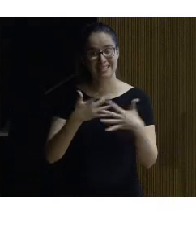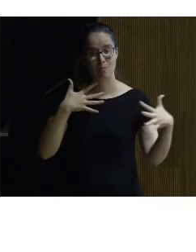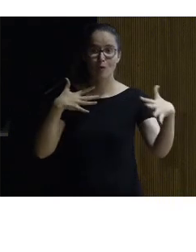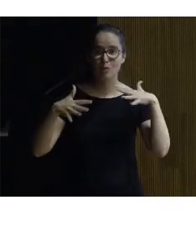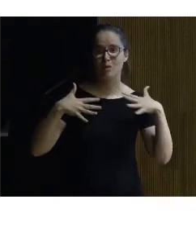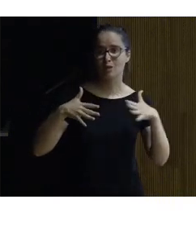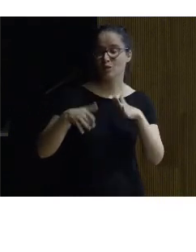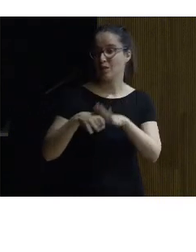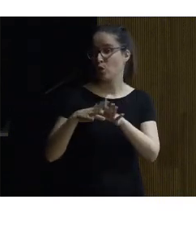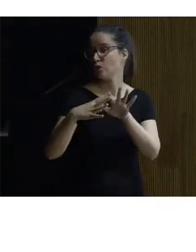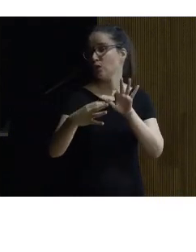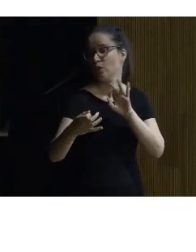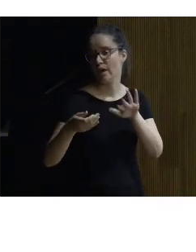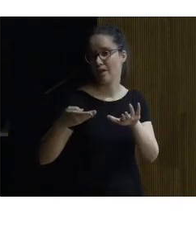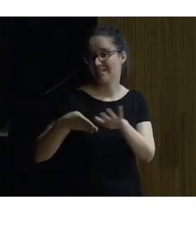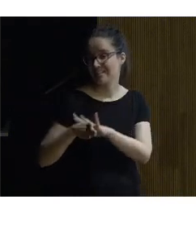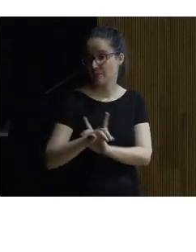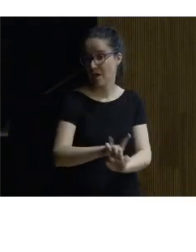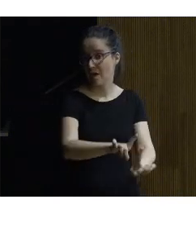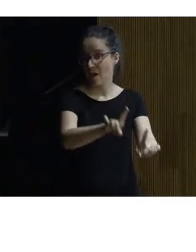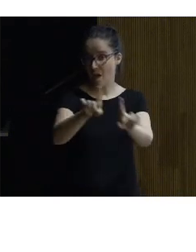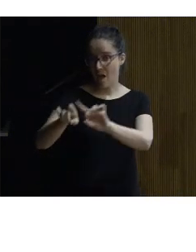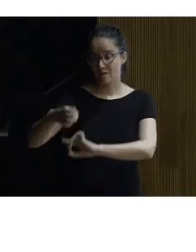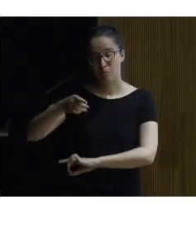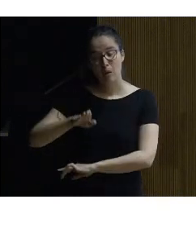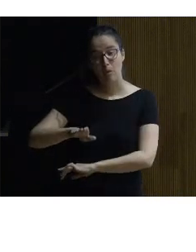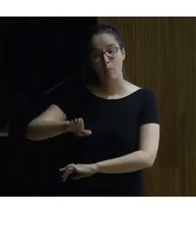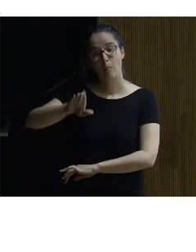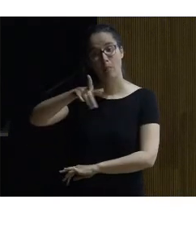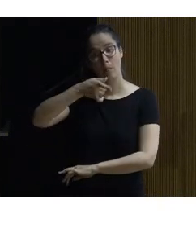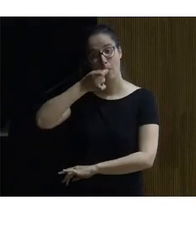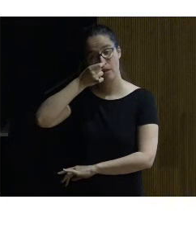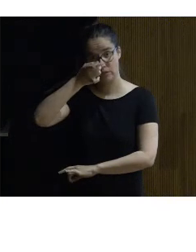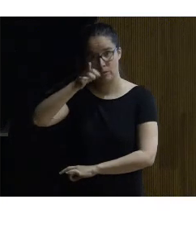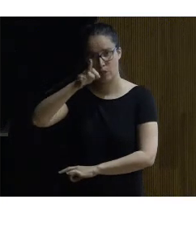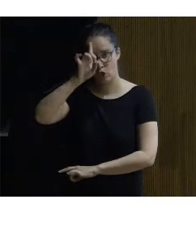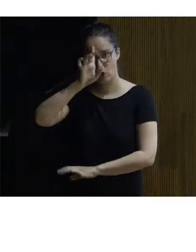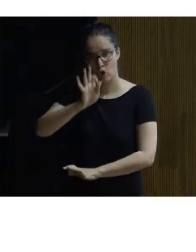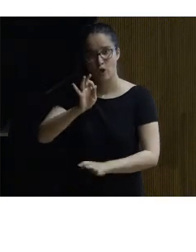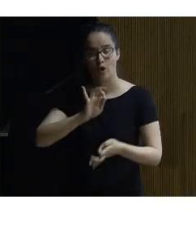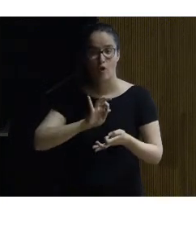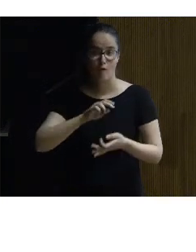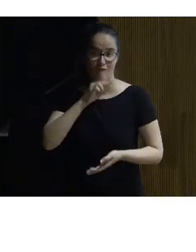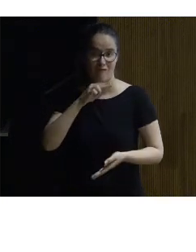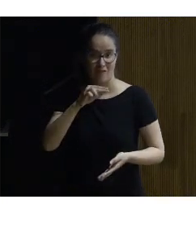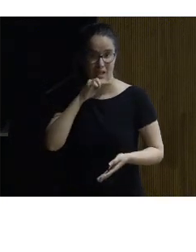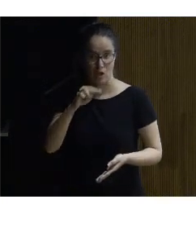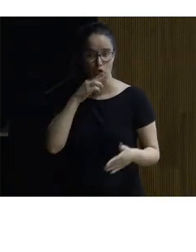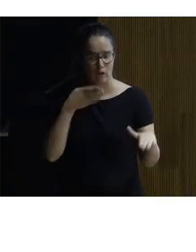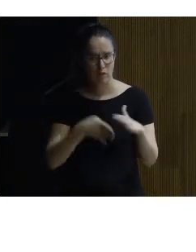esa continuidad accesible del recorrido también tiene pequeñas rampas y por supuesto tiene servicios higiénicos